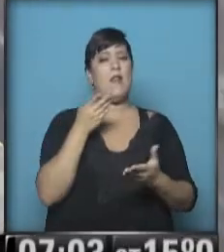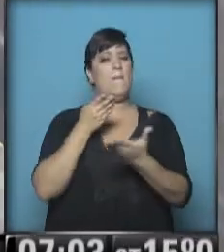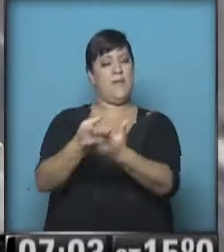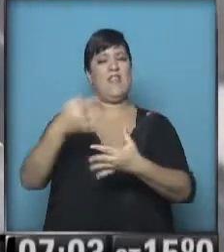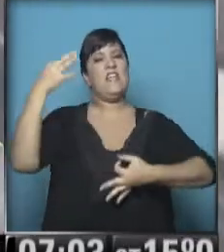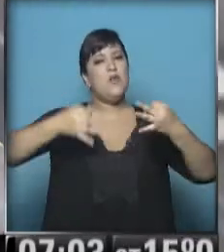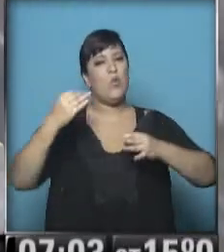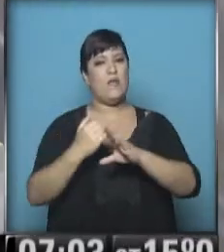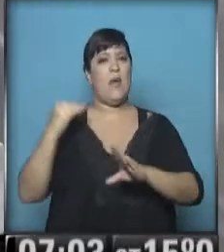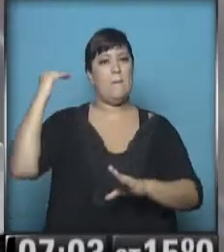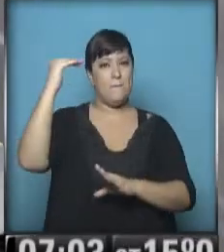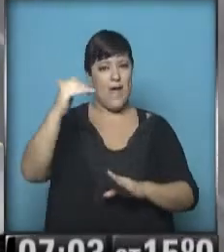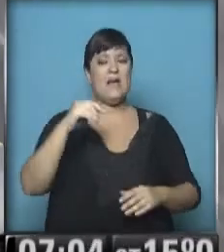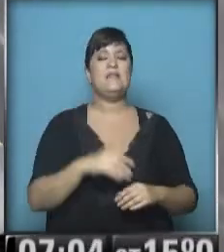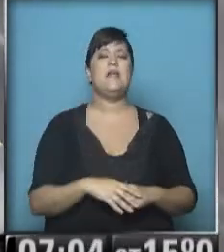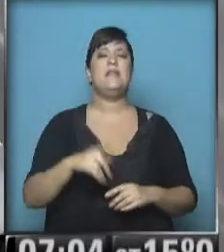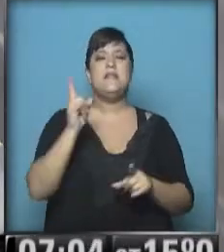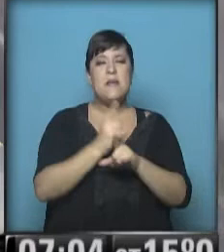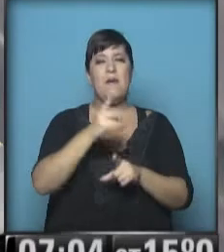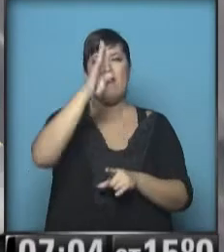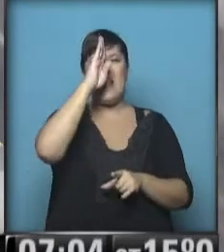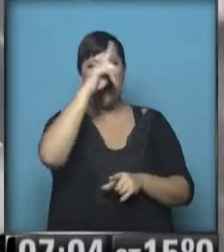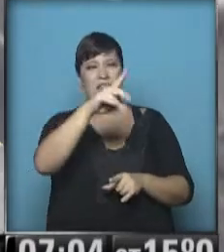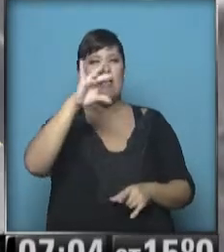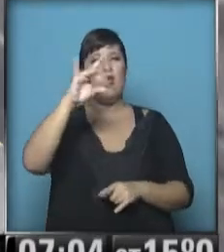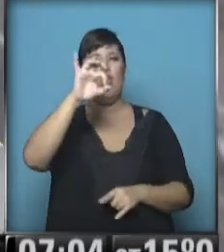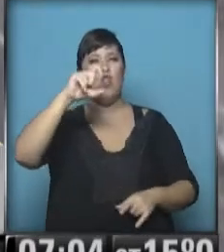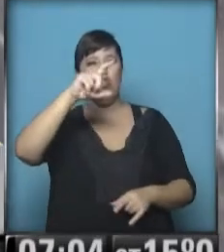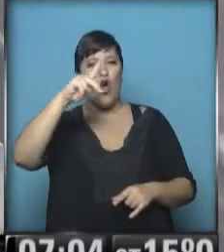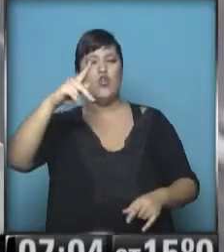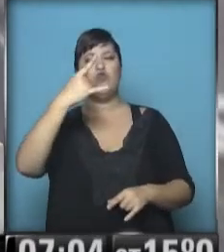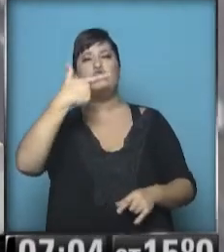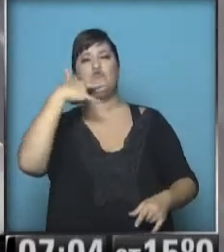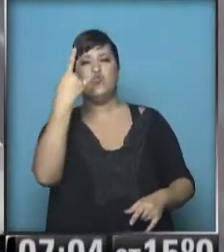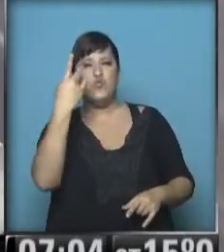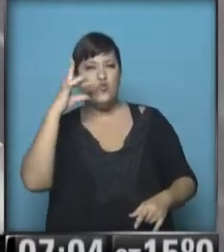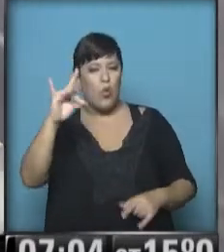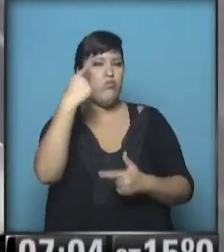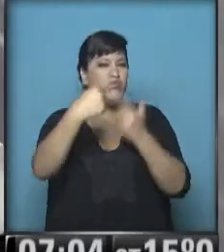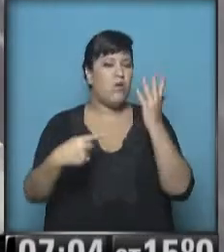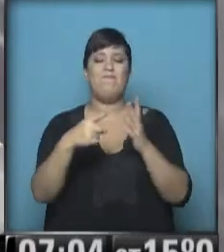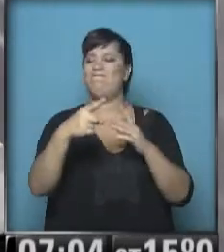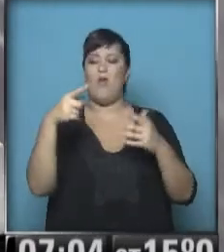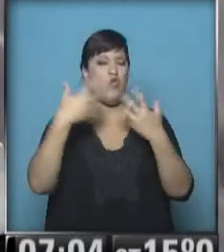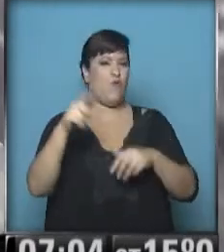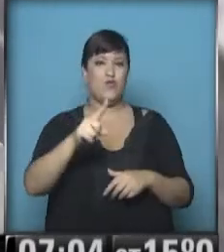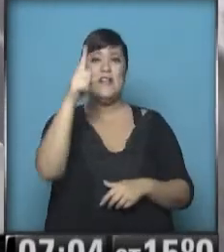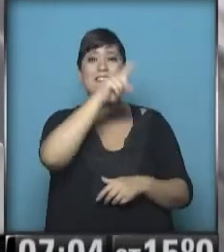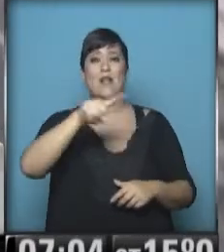trayecto Correo Central, Quilmes, Berazategui y Doxor. Reitramos esta línea. Por ahora, no está funcionando por un reclamo